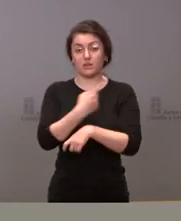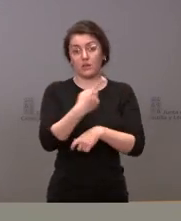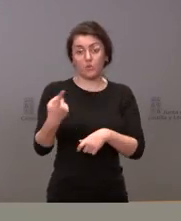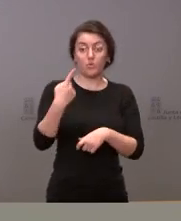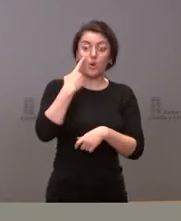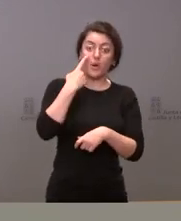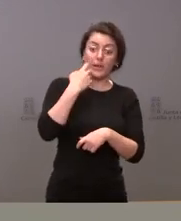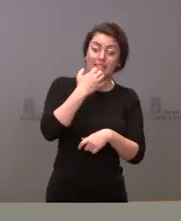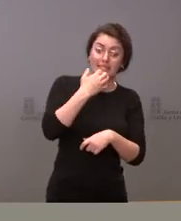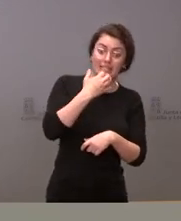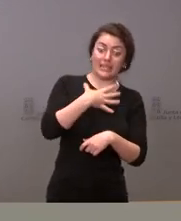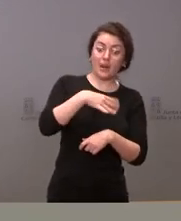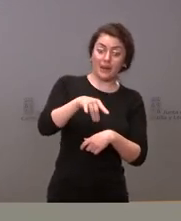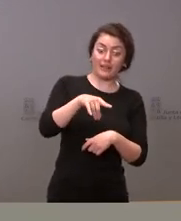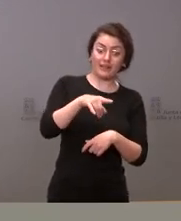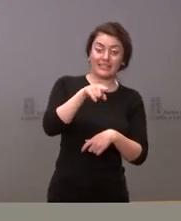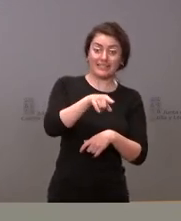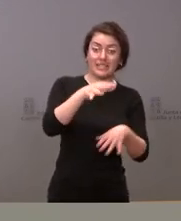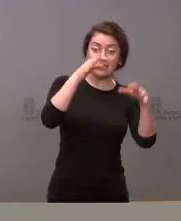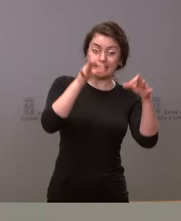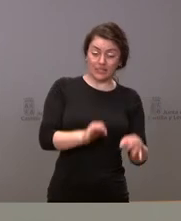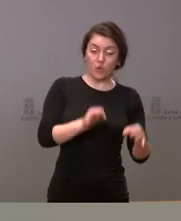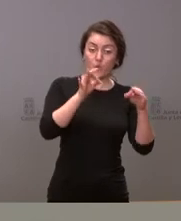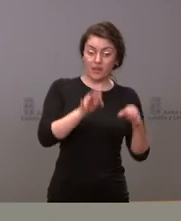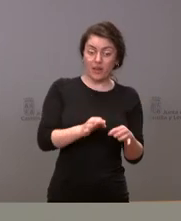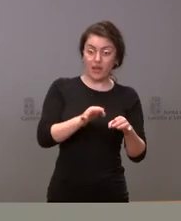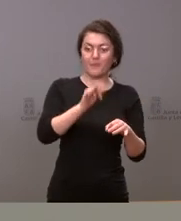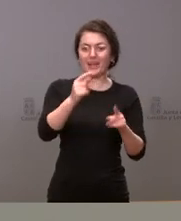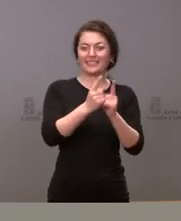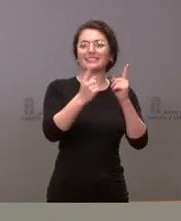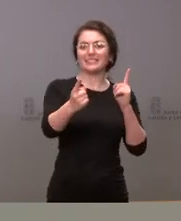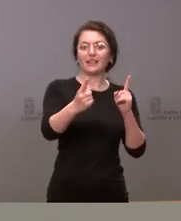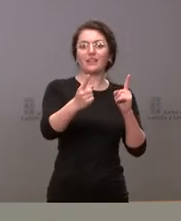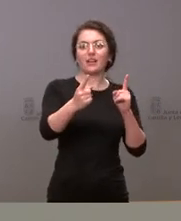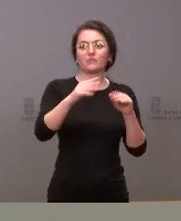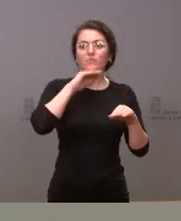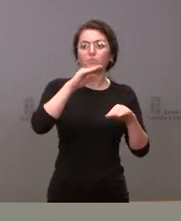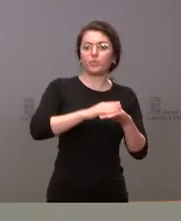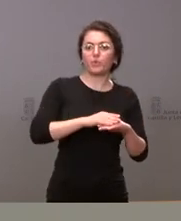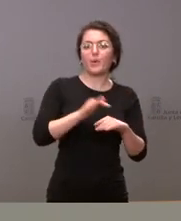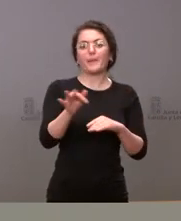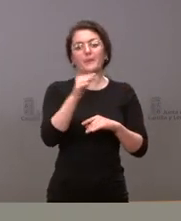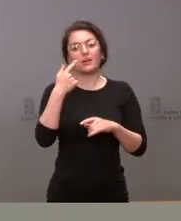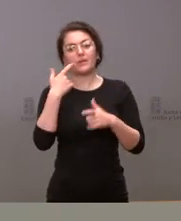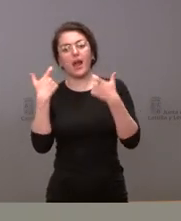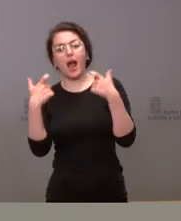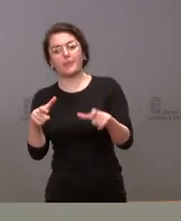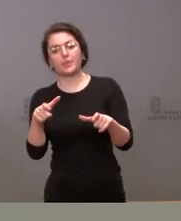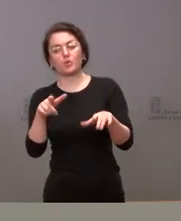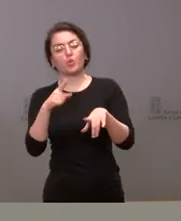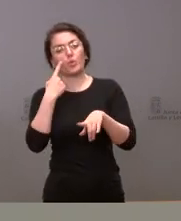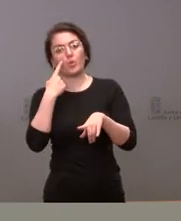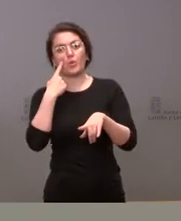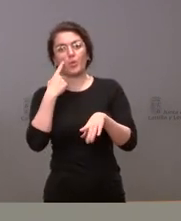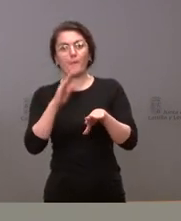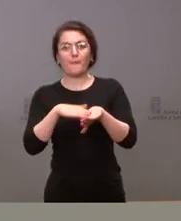somos capaces de garantizar la seguridad y la distancia de seguridad y también en cuáles también estemos hablando de compartimentos de